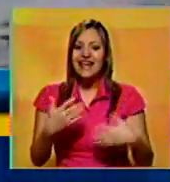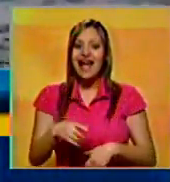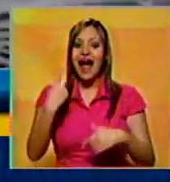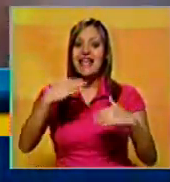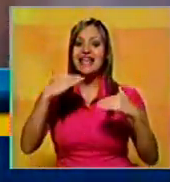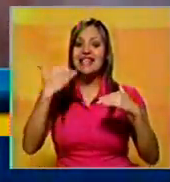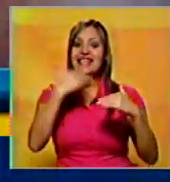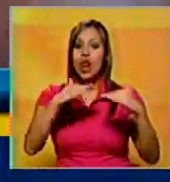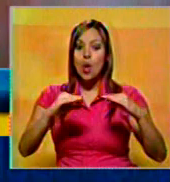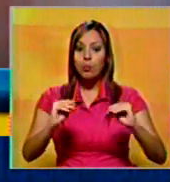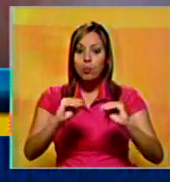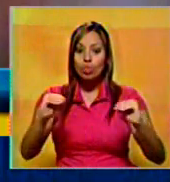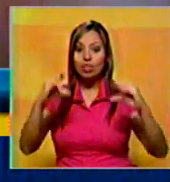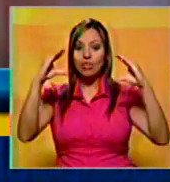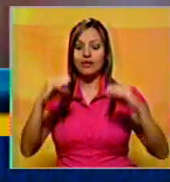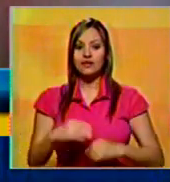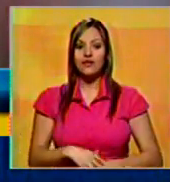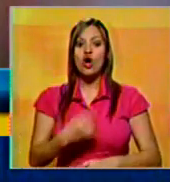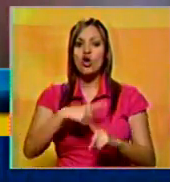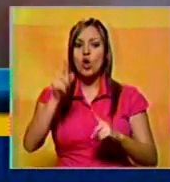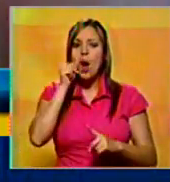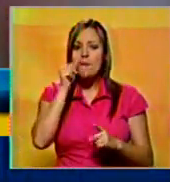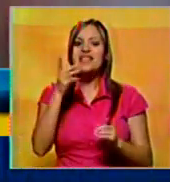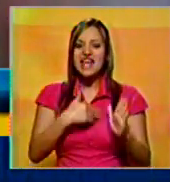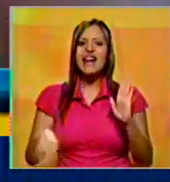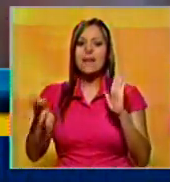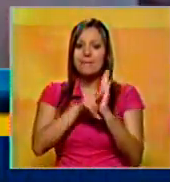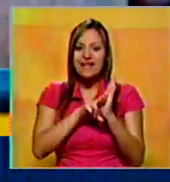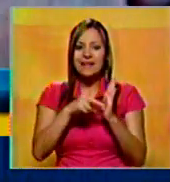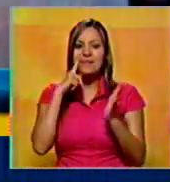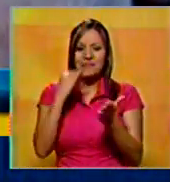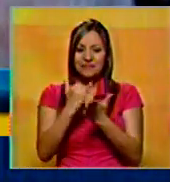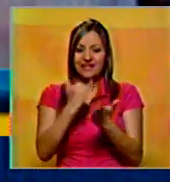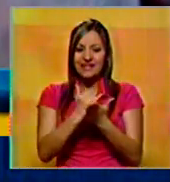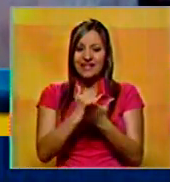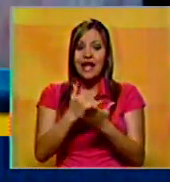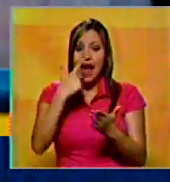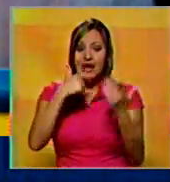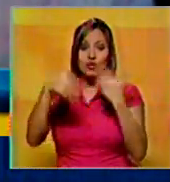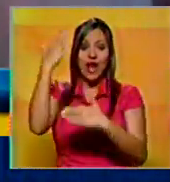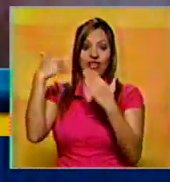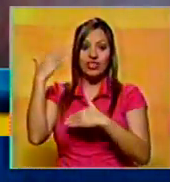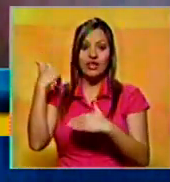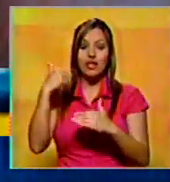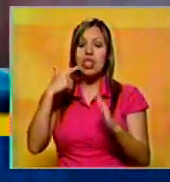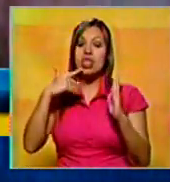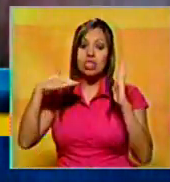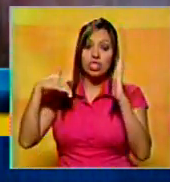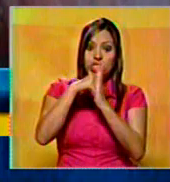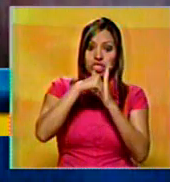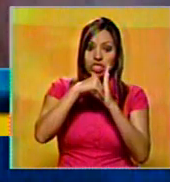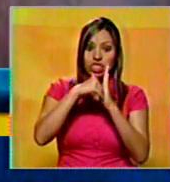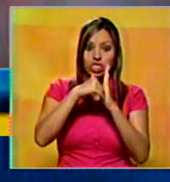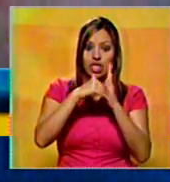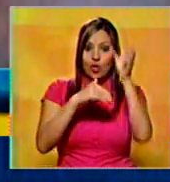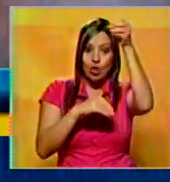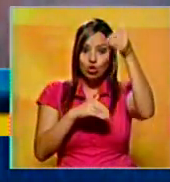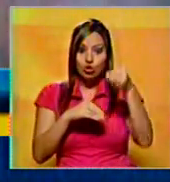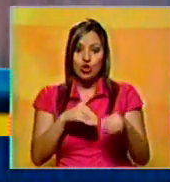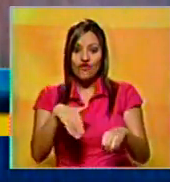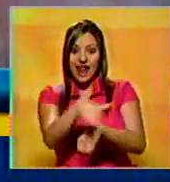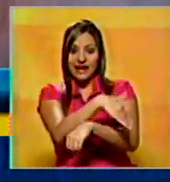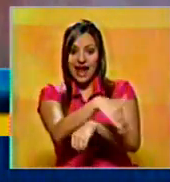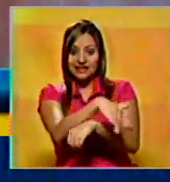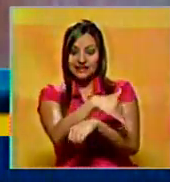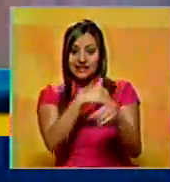una capa de hielo. Finalmente, un hombre quiso repetir una hazaña realizada hace algunos años, al pegar su lengua de un tubo en la calle.